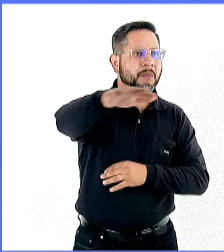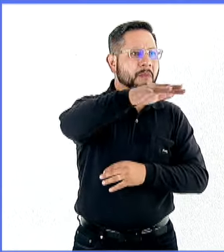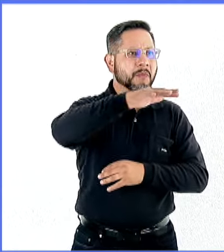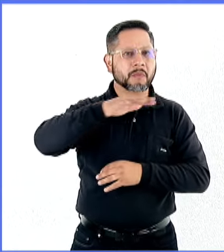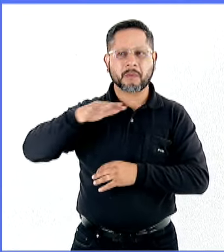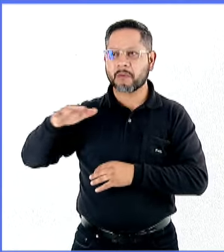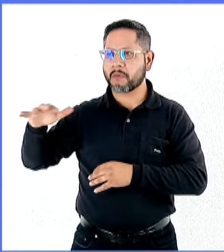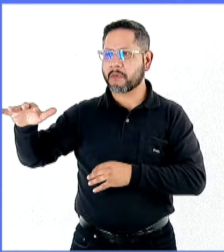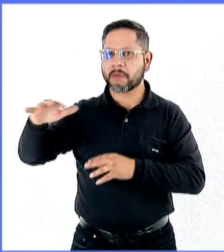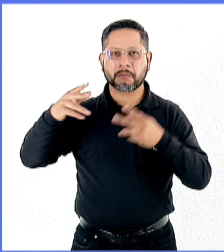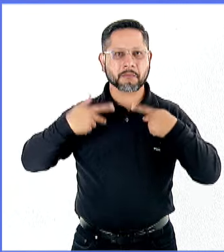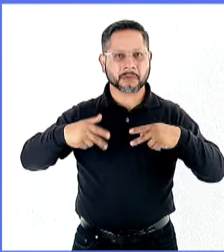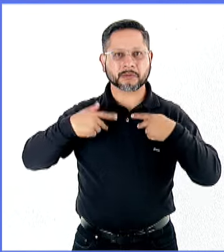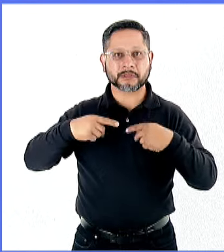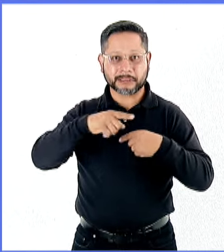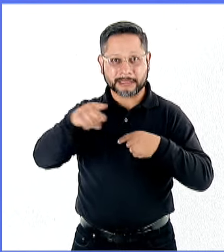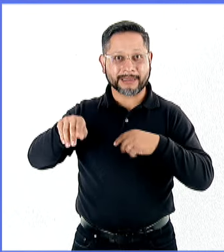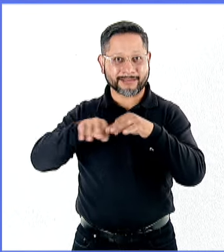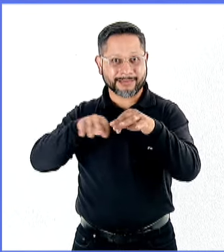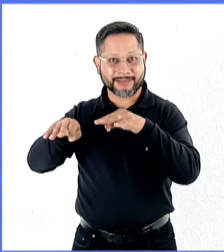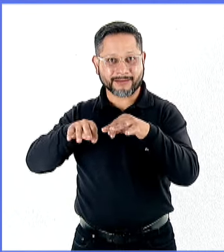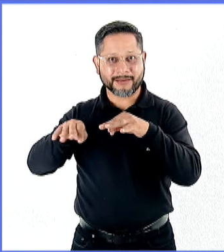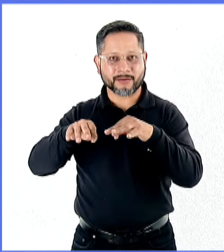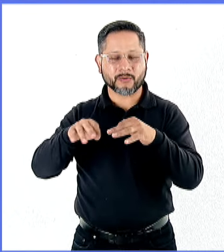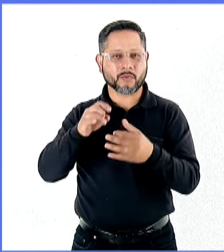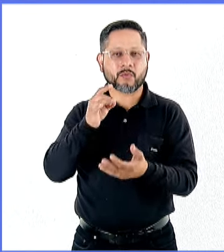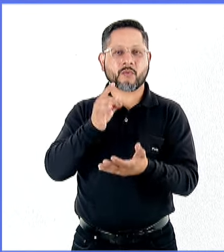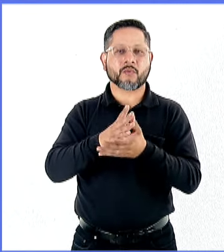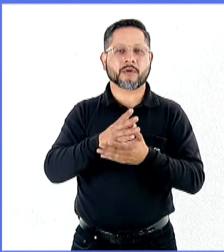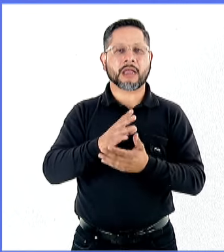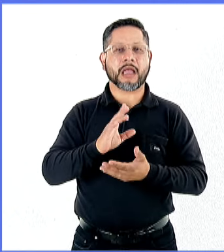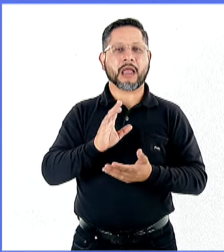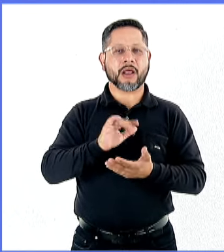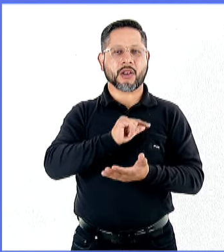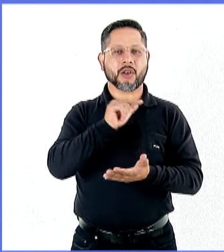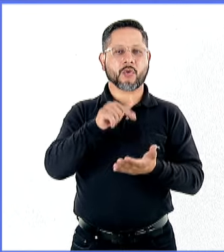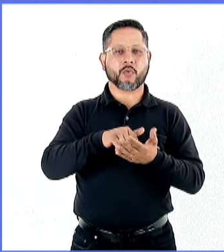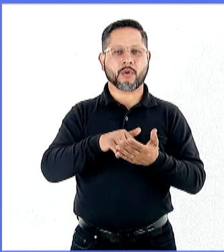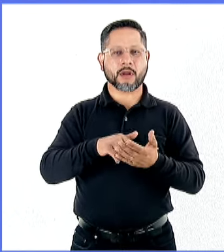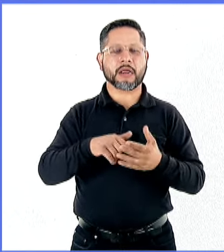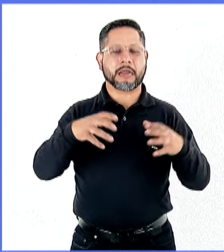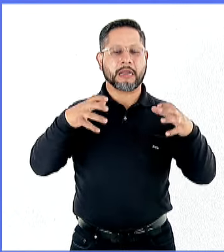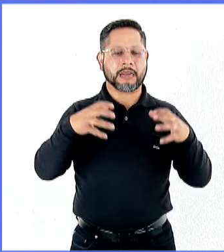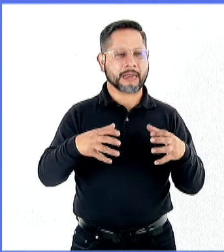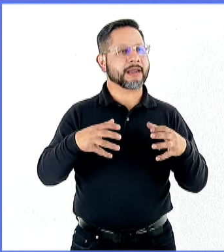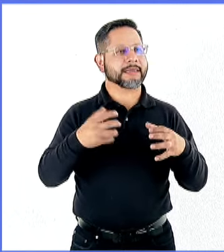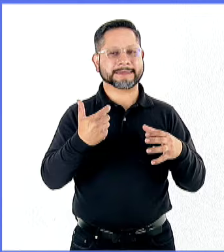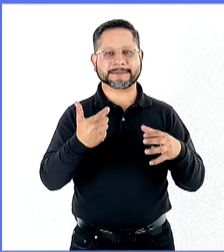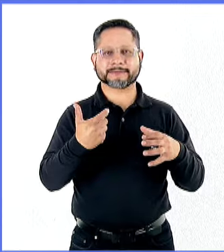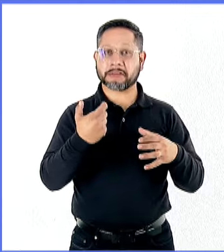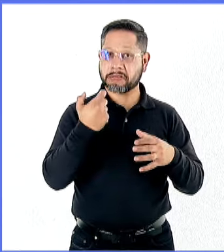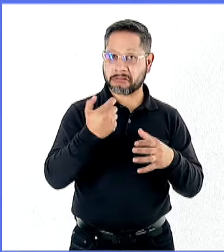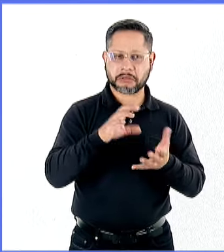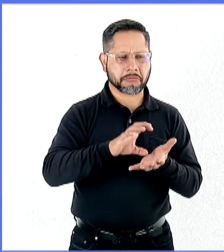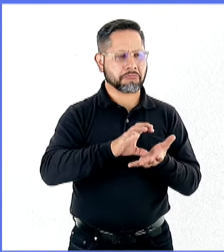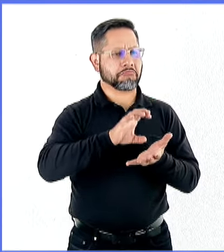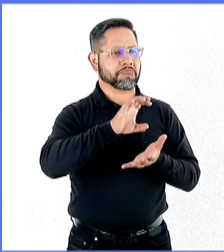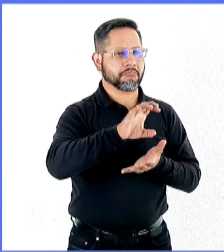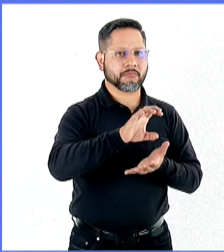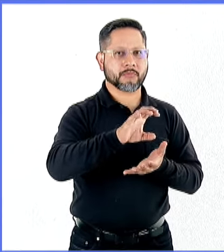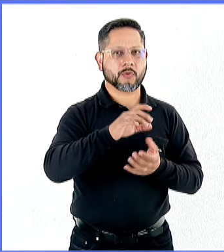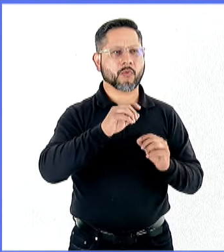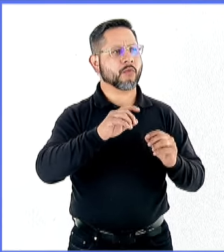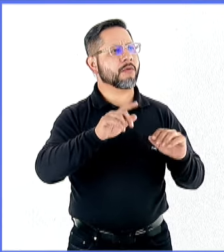beneficiados esos lugares en específicos, no es solamente la variable más agregada en términos de inversión o de cómo se